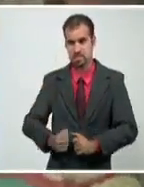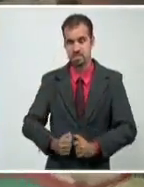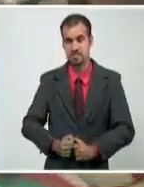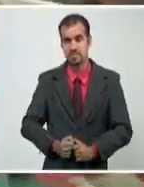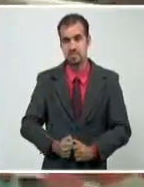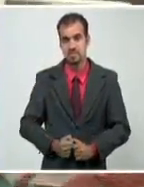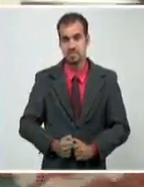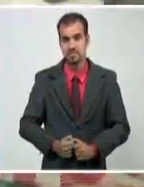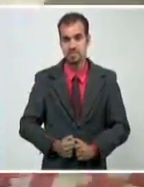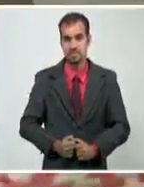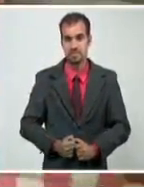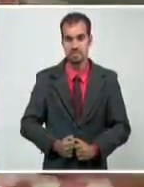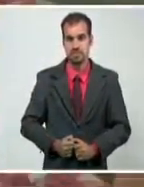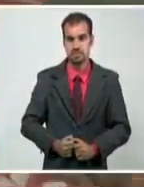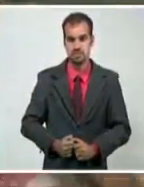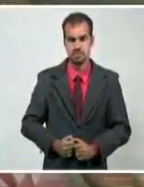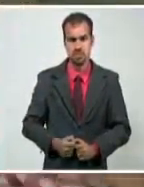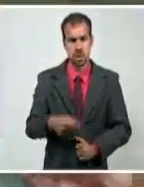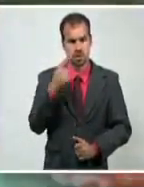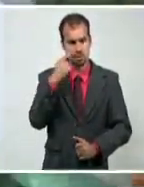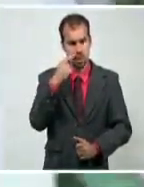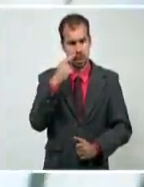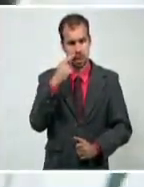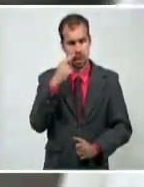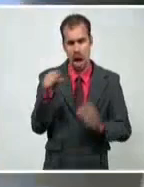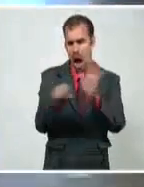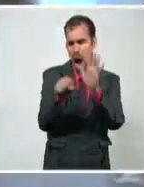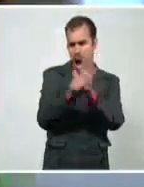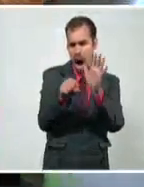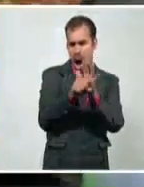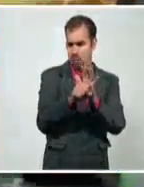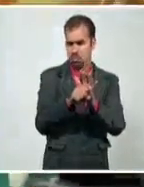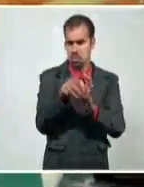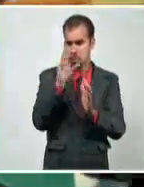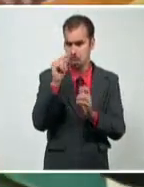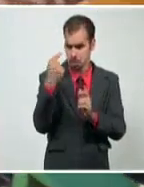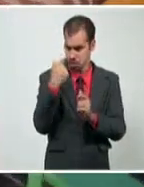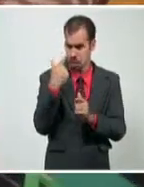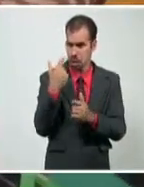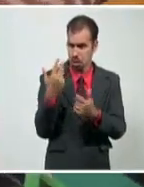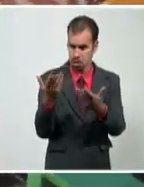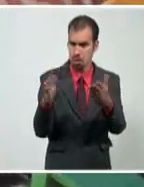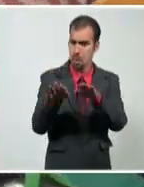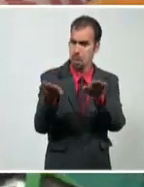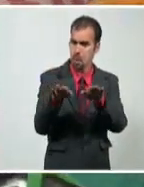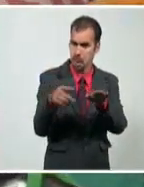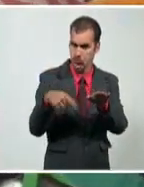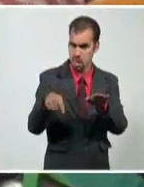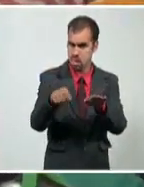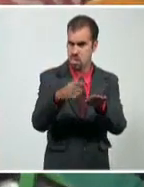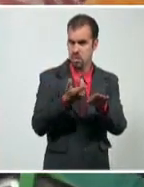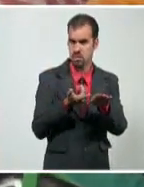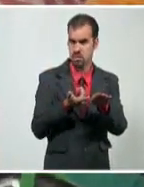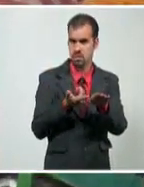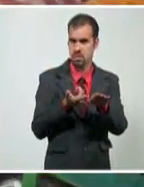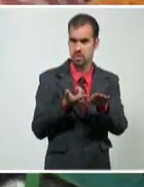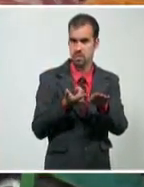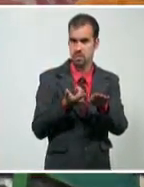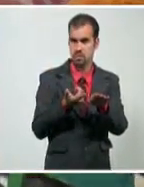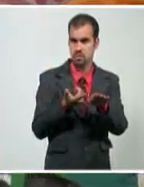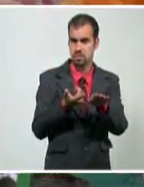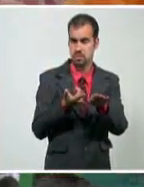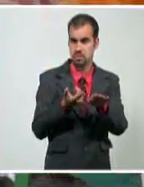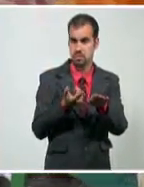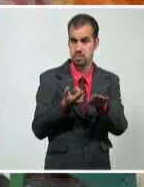Al parecer hay espacio libre. No sé si es que, Rocío, no pudiste acceder a otros lugares donde pudiera estar el colapso del